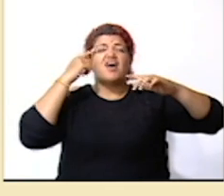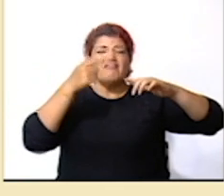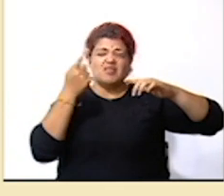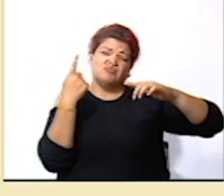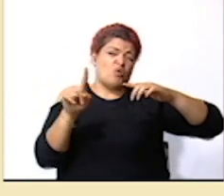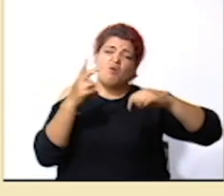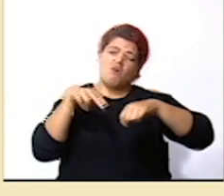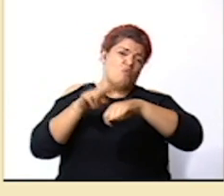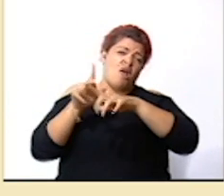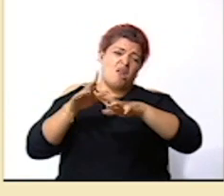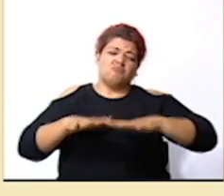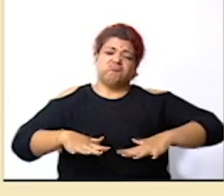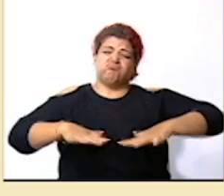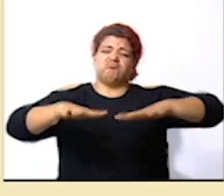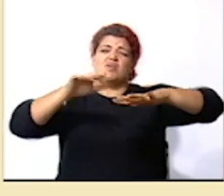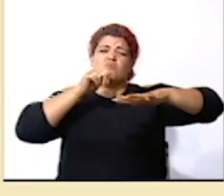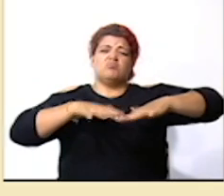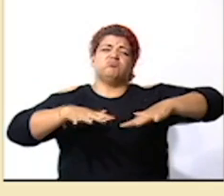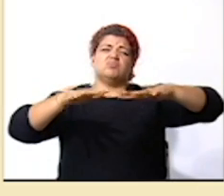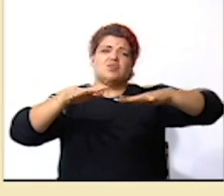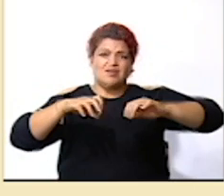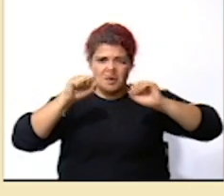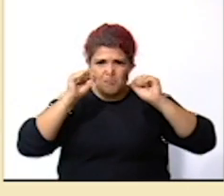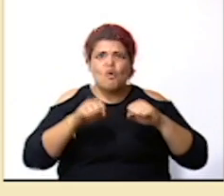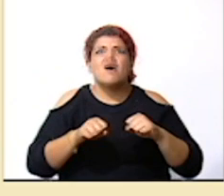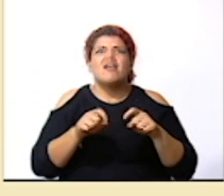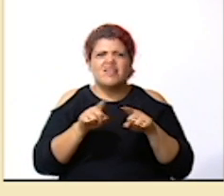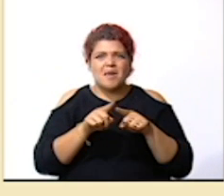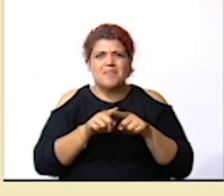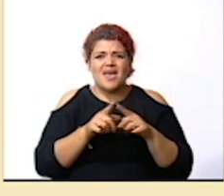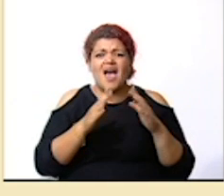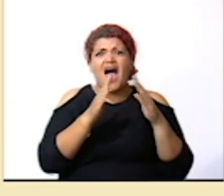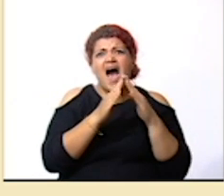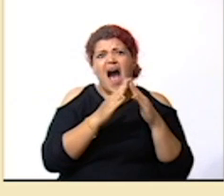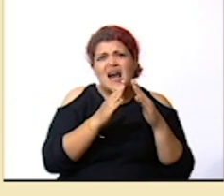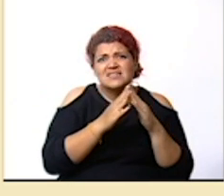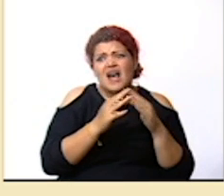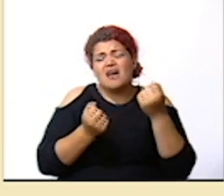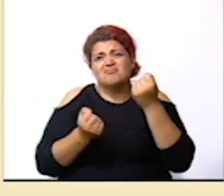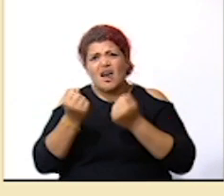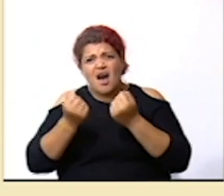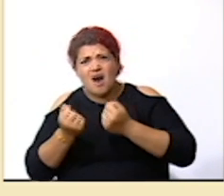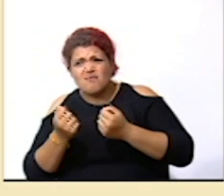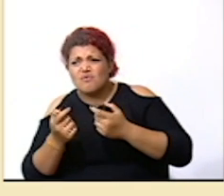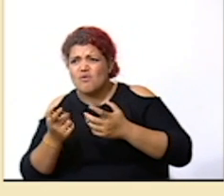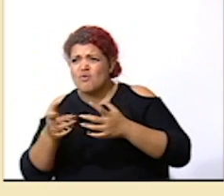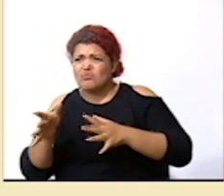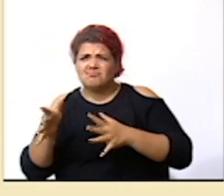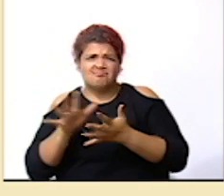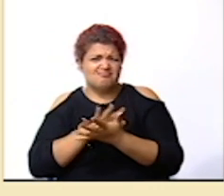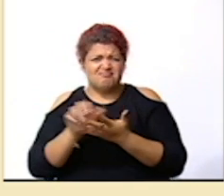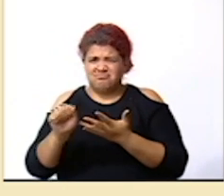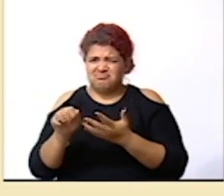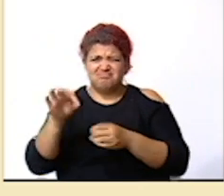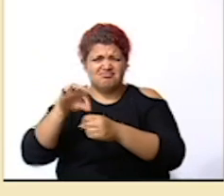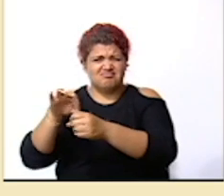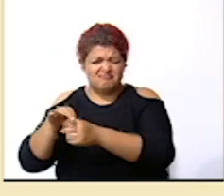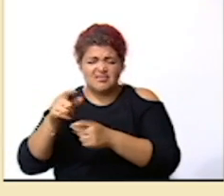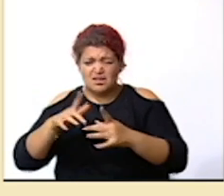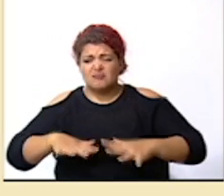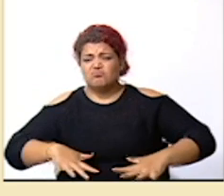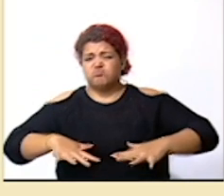terrenos y que podría dejar también cubiertas casas, autos y destruir cosechas